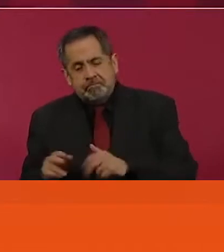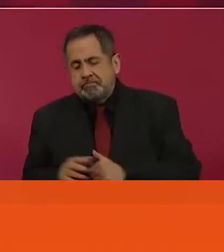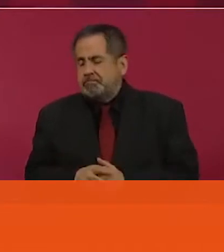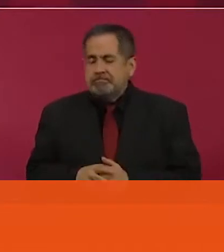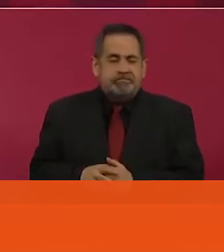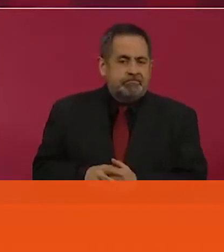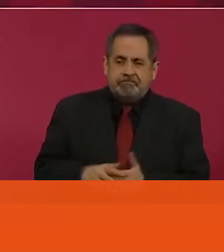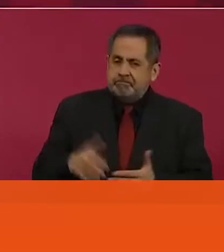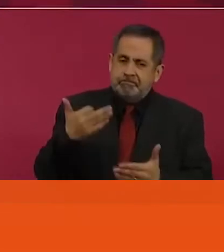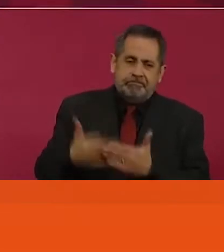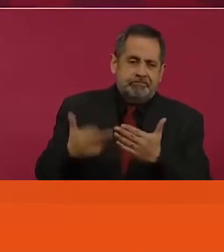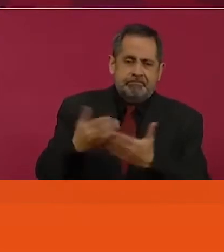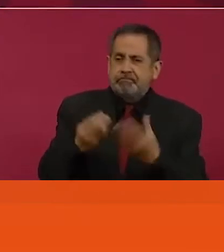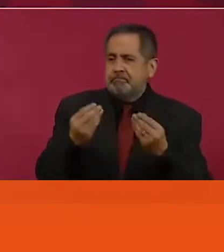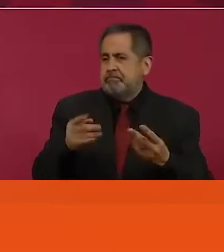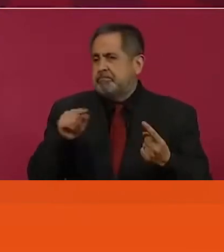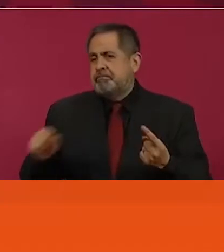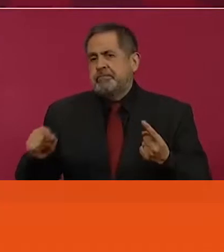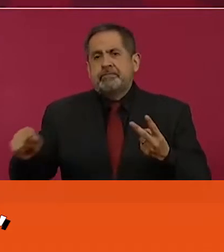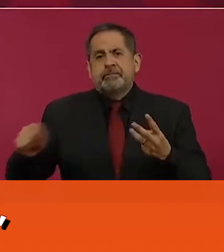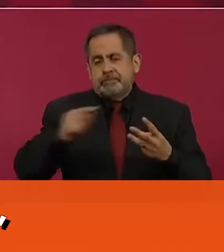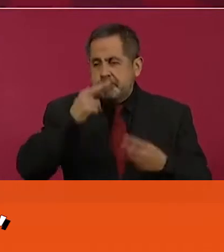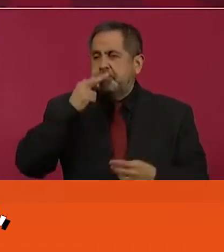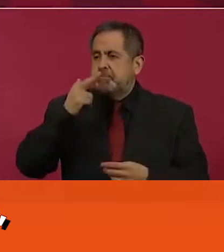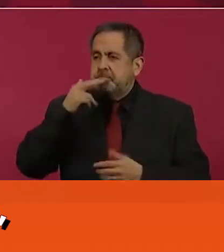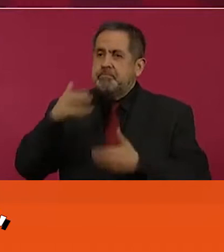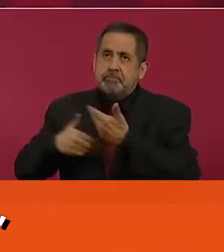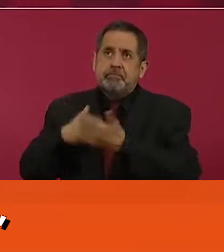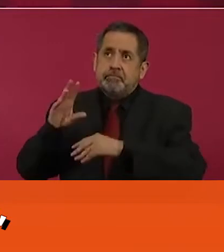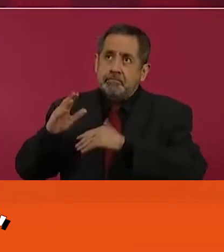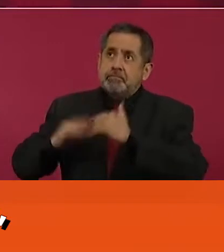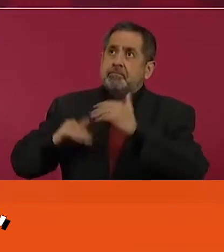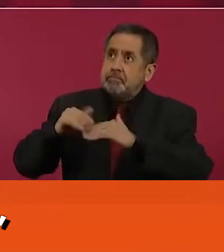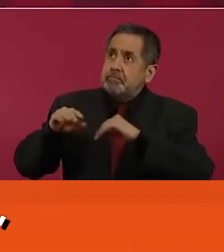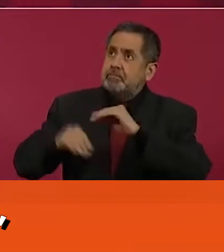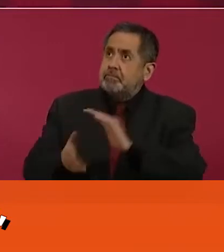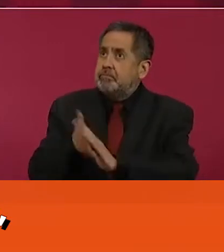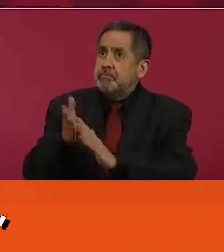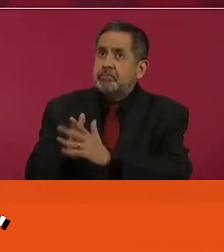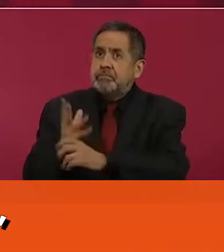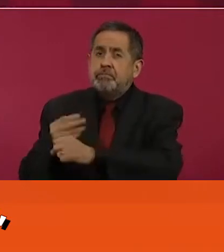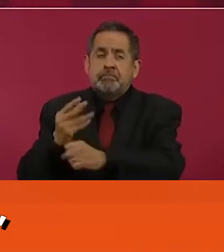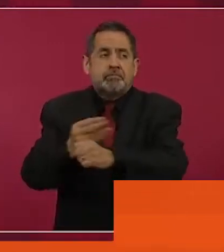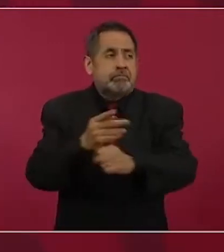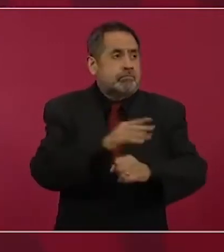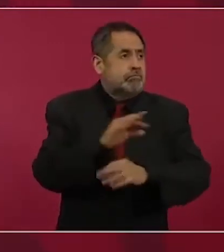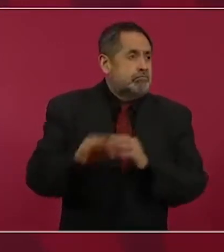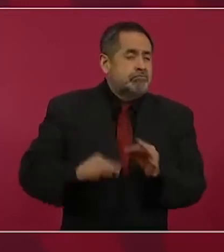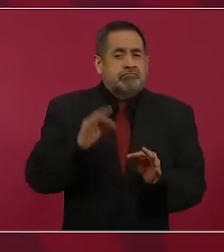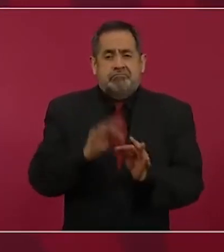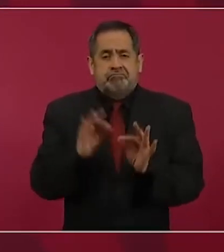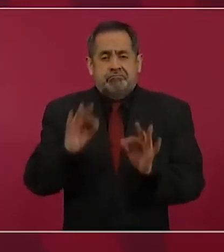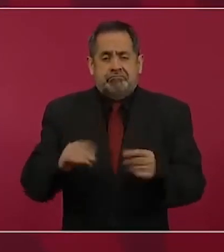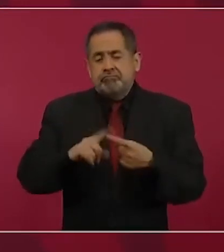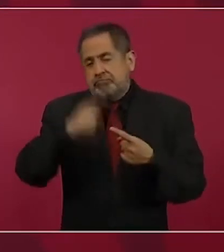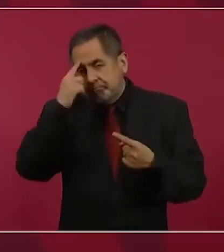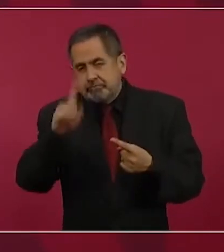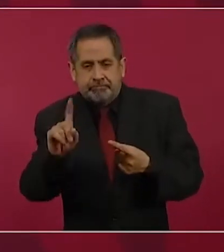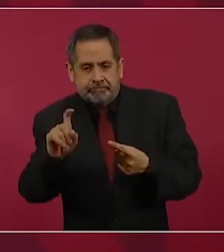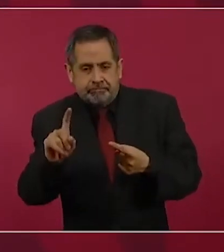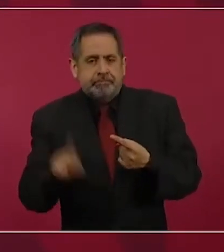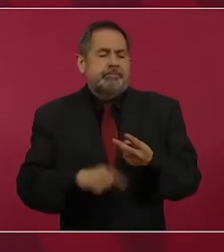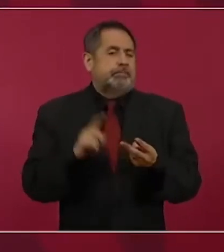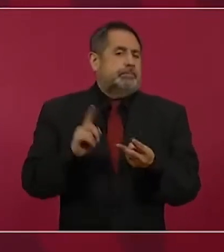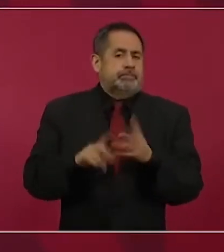muchas escuelas para poder mejorar las instalaciones básicas, que es agua, que